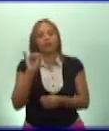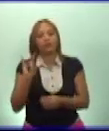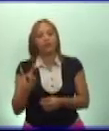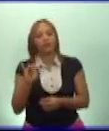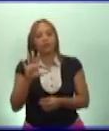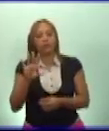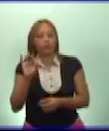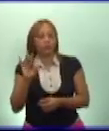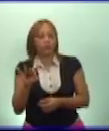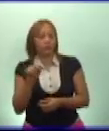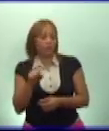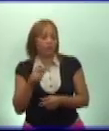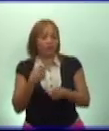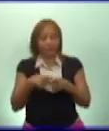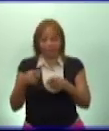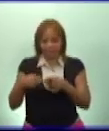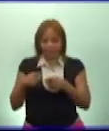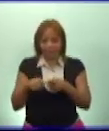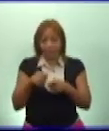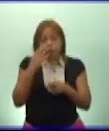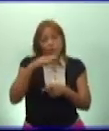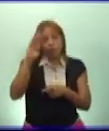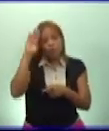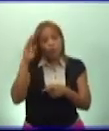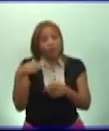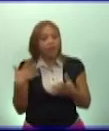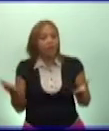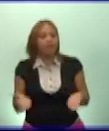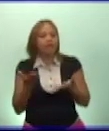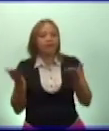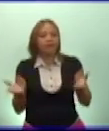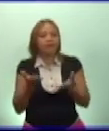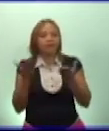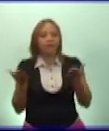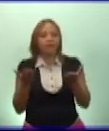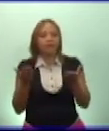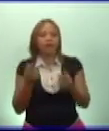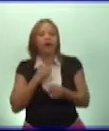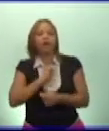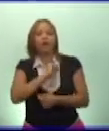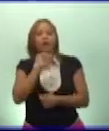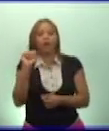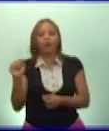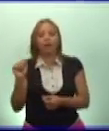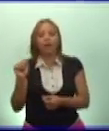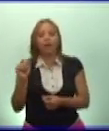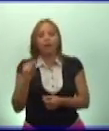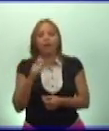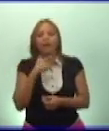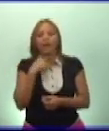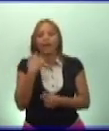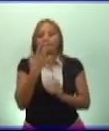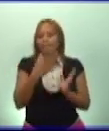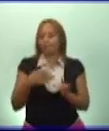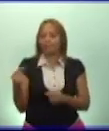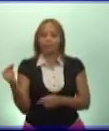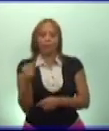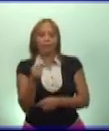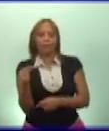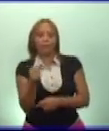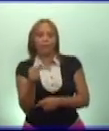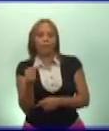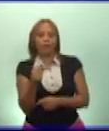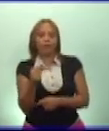Con esos recursos, Cuba ha desarrollado o ha logrado una mortalidad infantil inferior